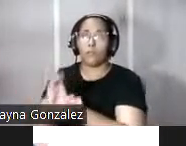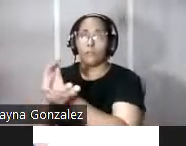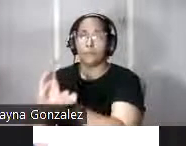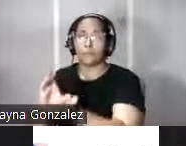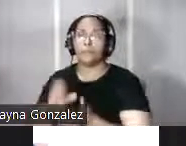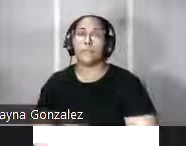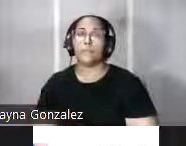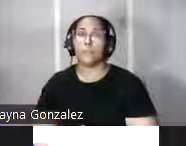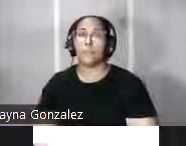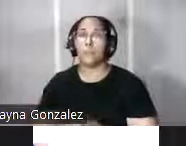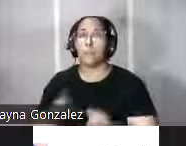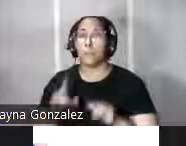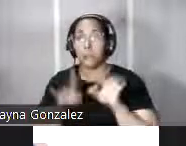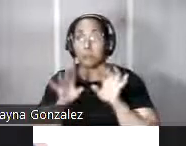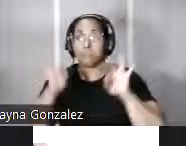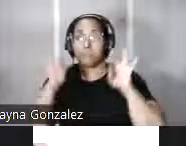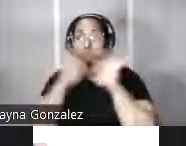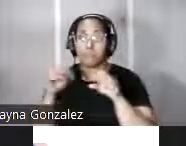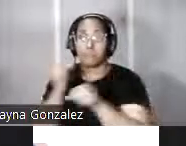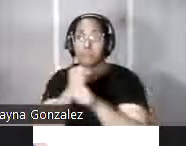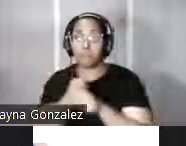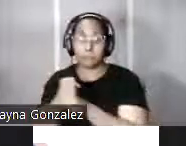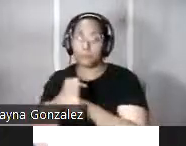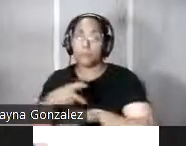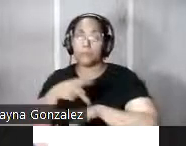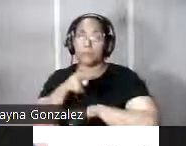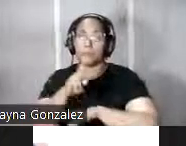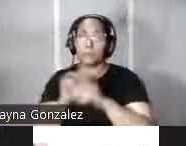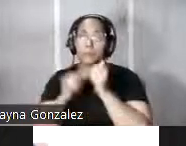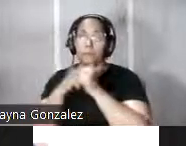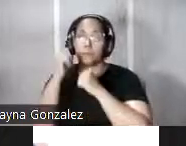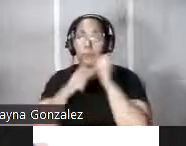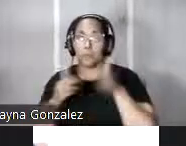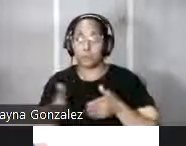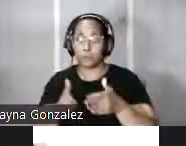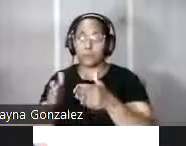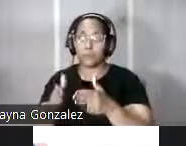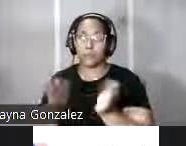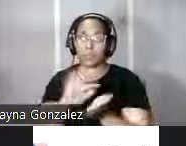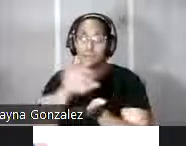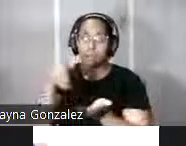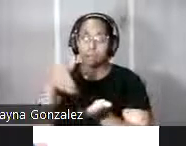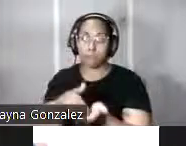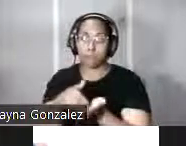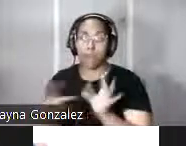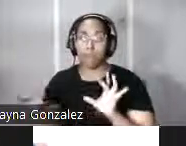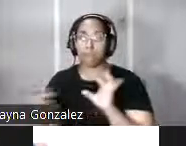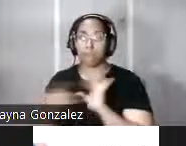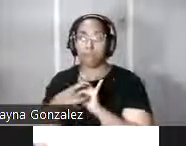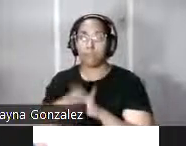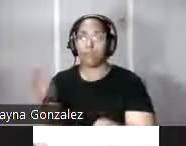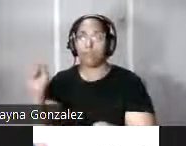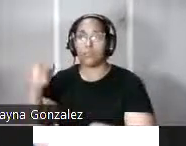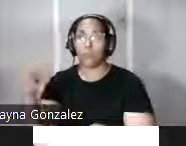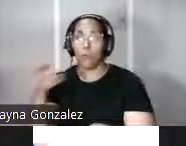los aspectos más destacados en cuanto a la defensa de Puerto Rico fue la construcción de la carretera central que unía los municipios de San